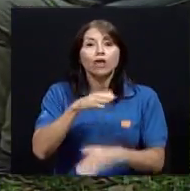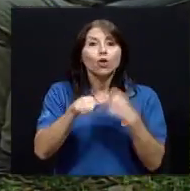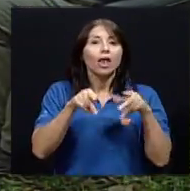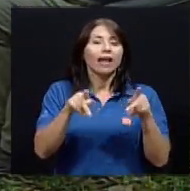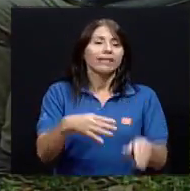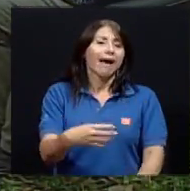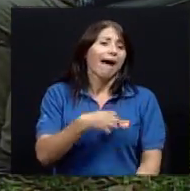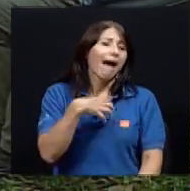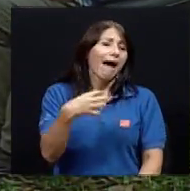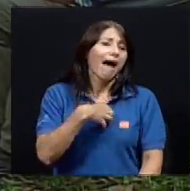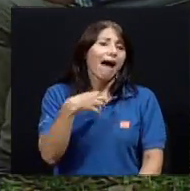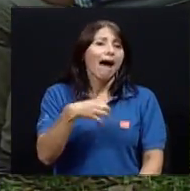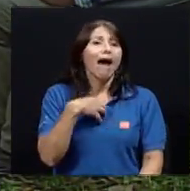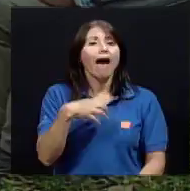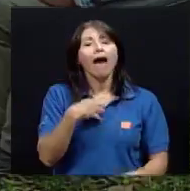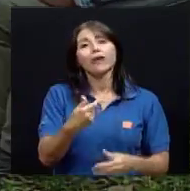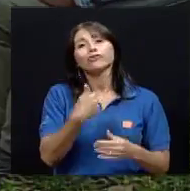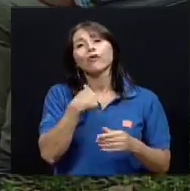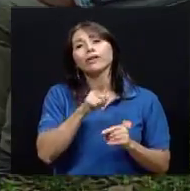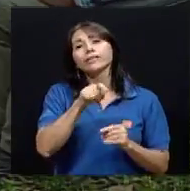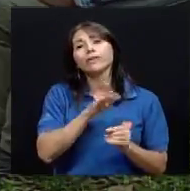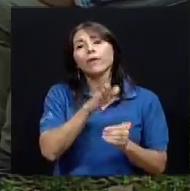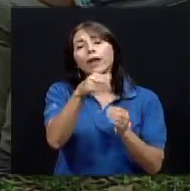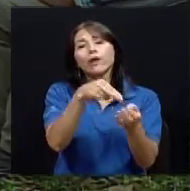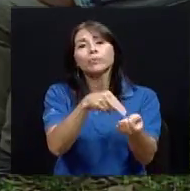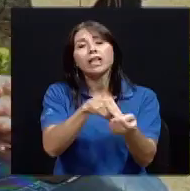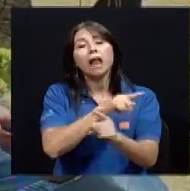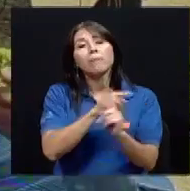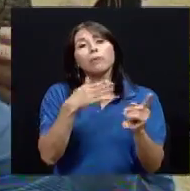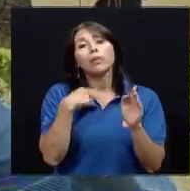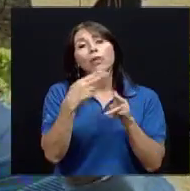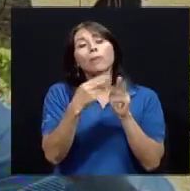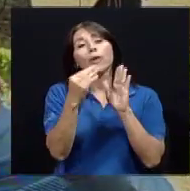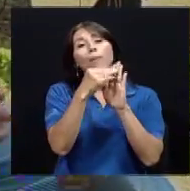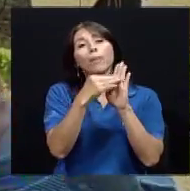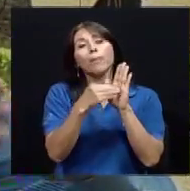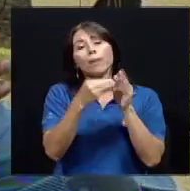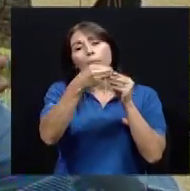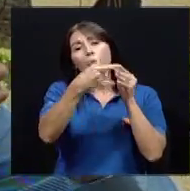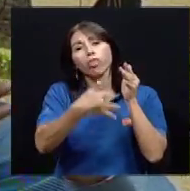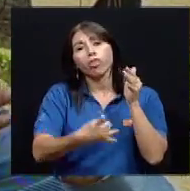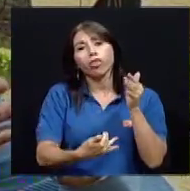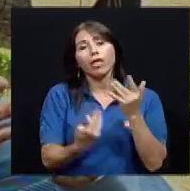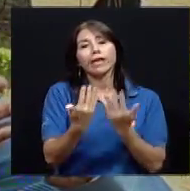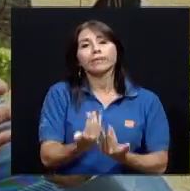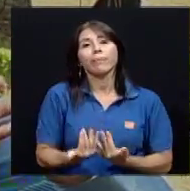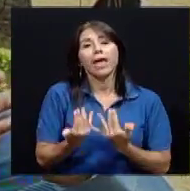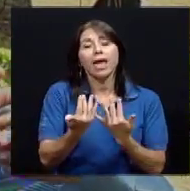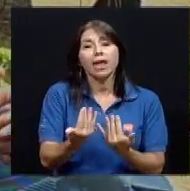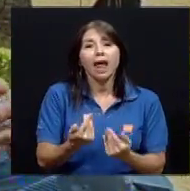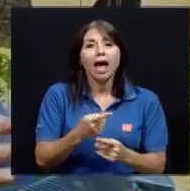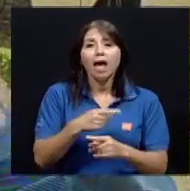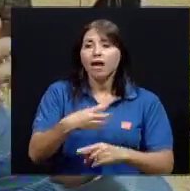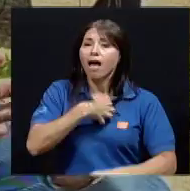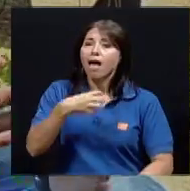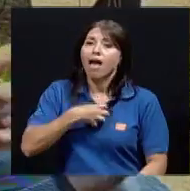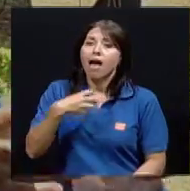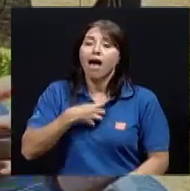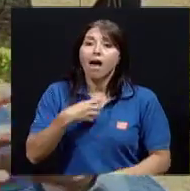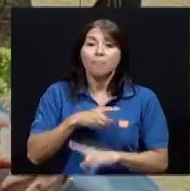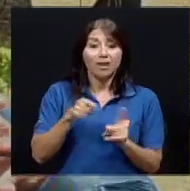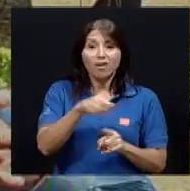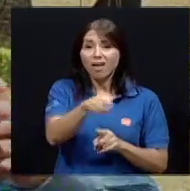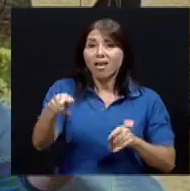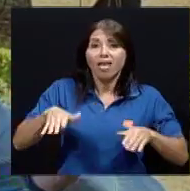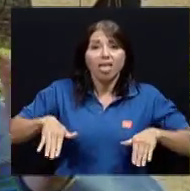de la lista de espera, se queja, digamos, de ese tipo de problema, pero participa poco para encontrar, digamos, soluciones